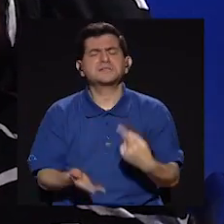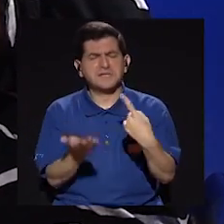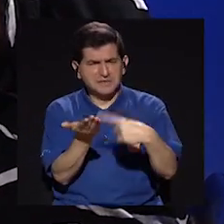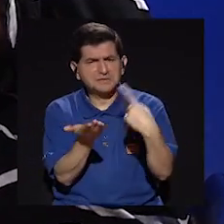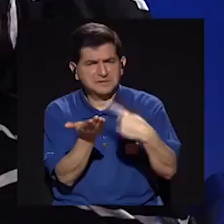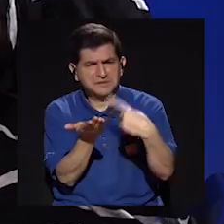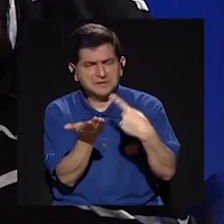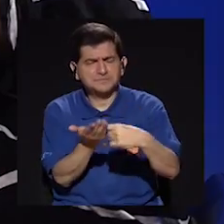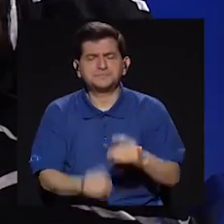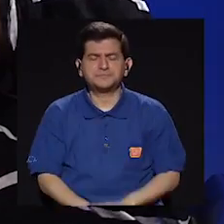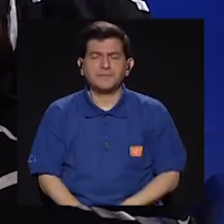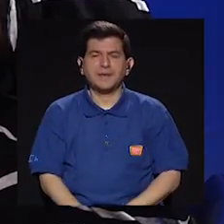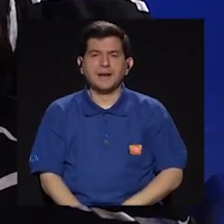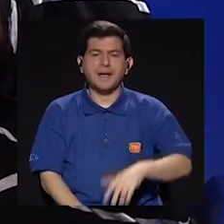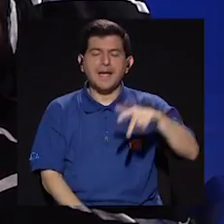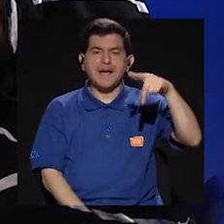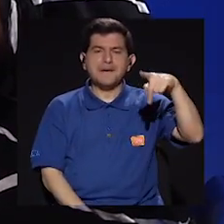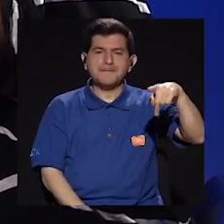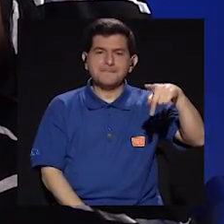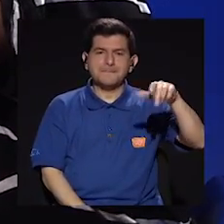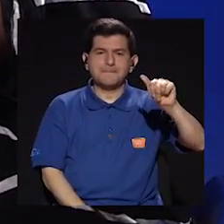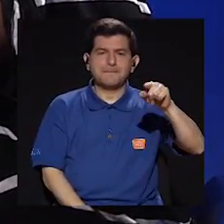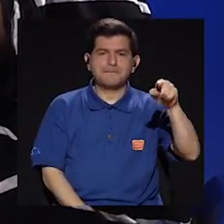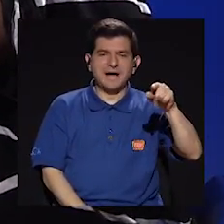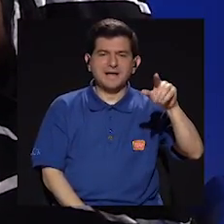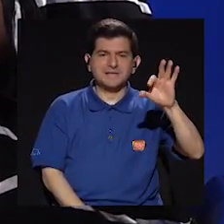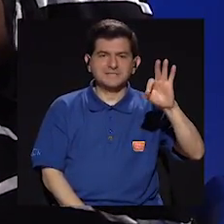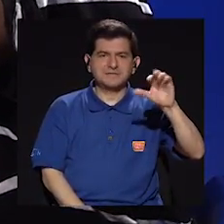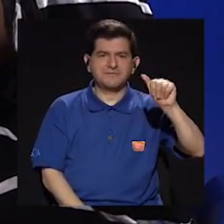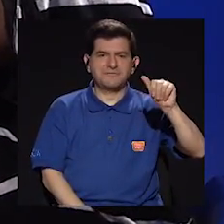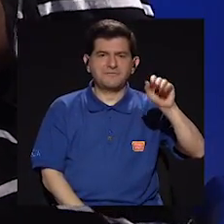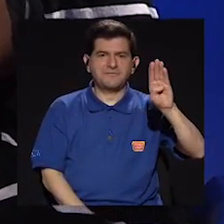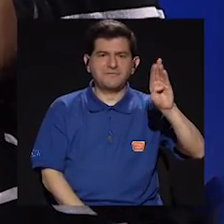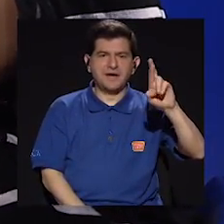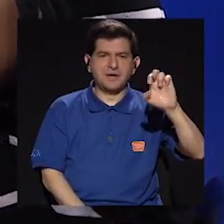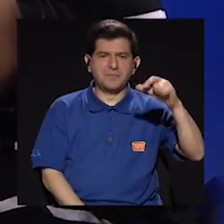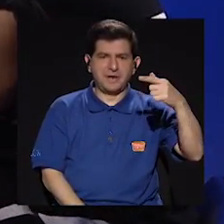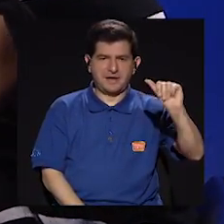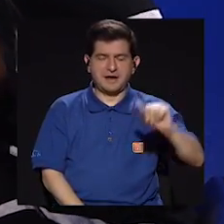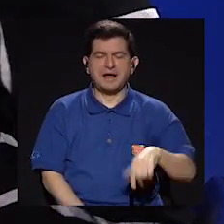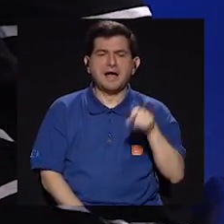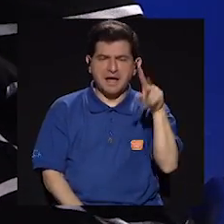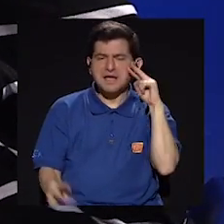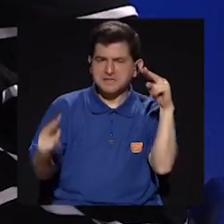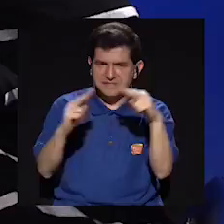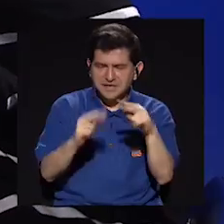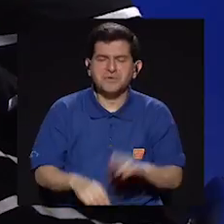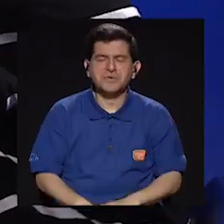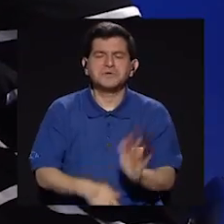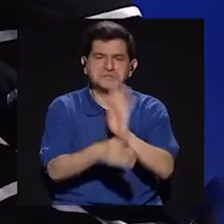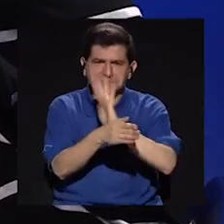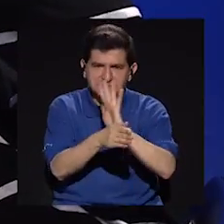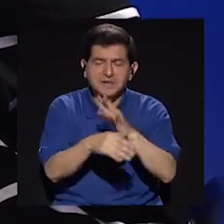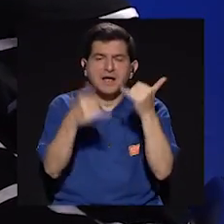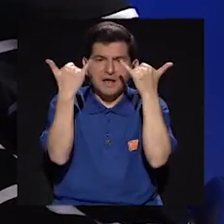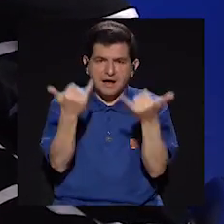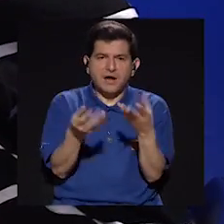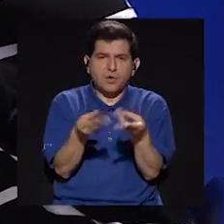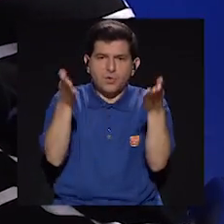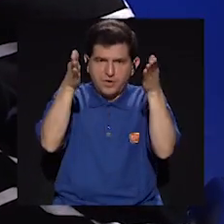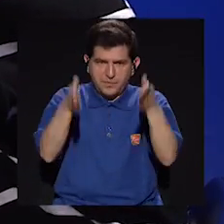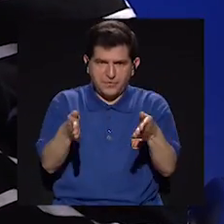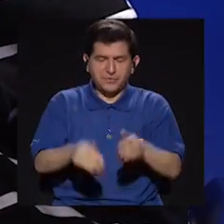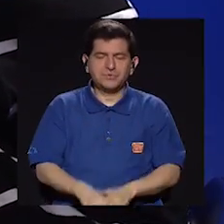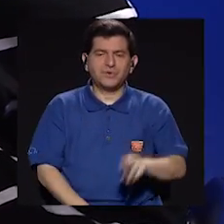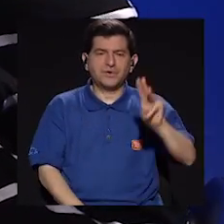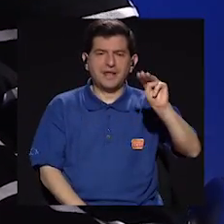discusión. Paz Fábrica, también conocida en el medio por sus películas y ahora como